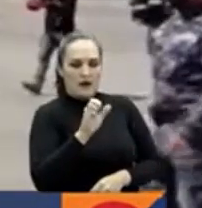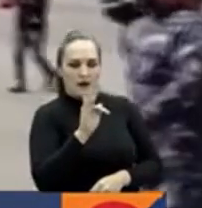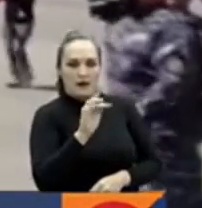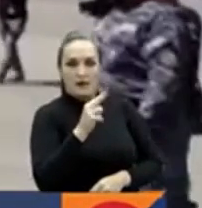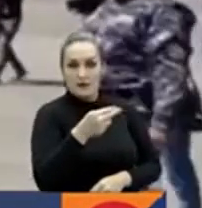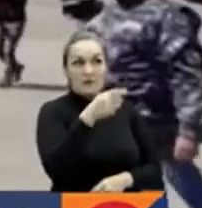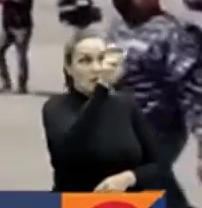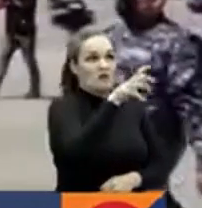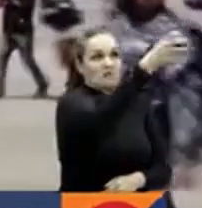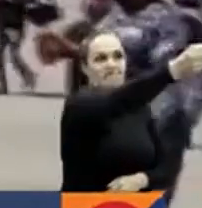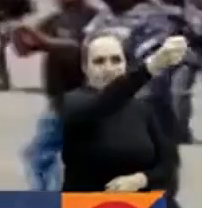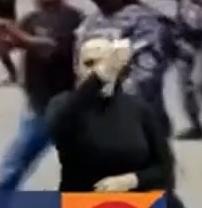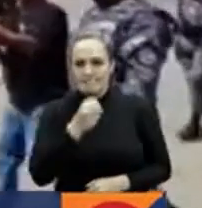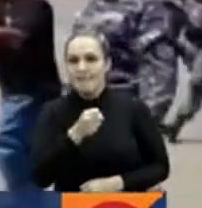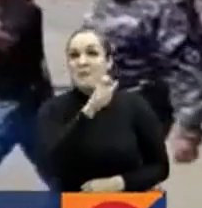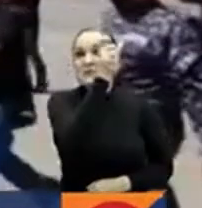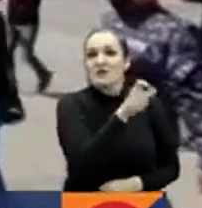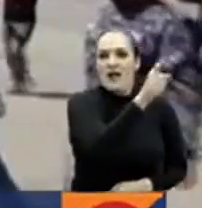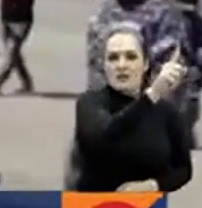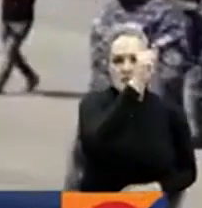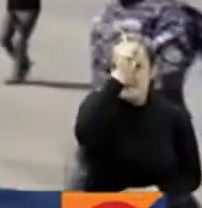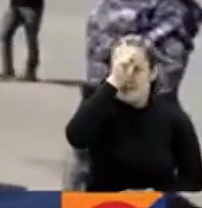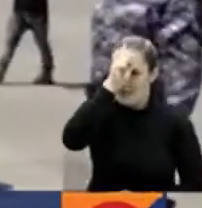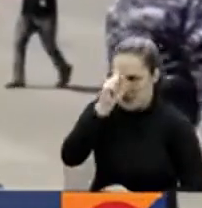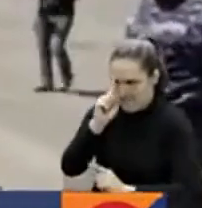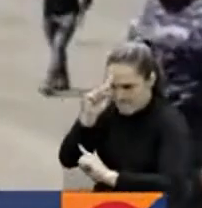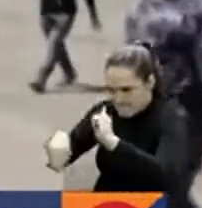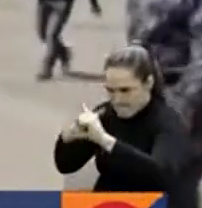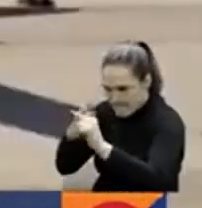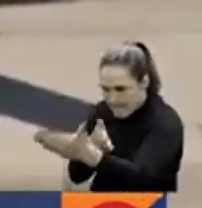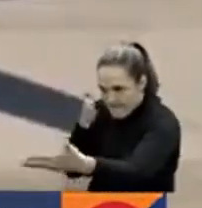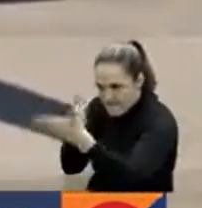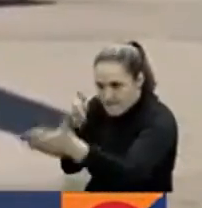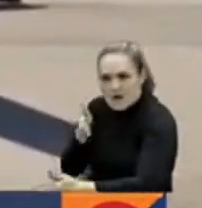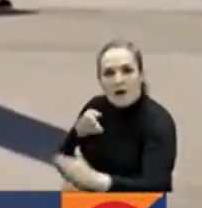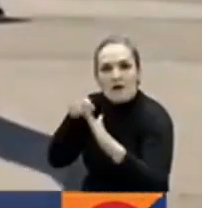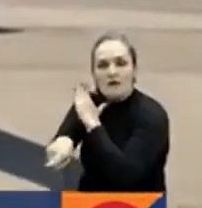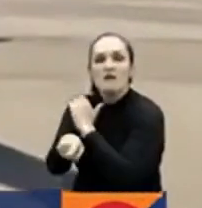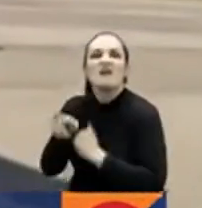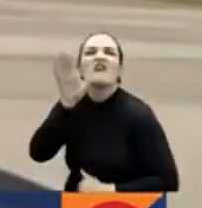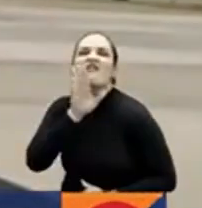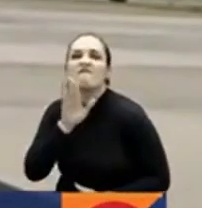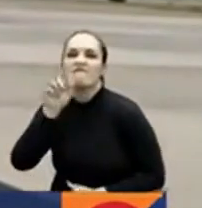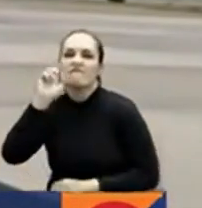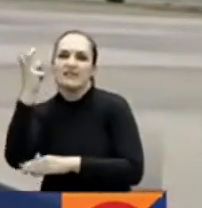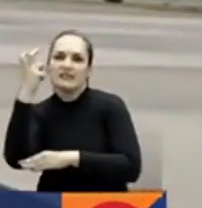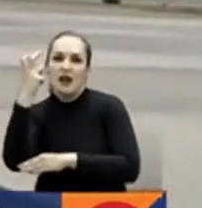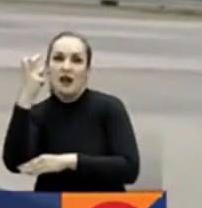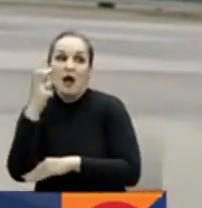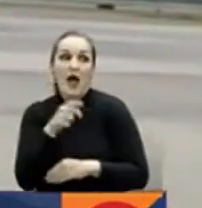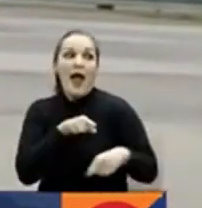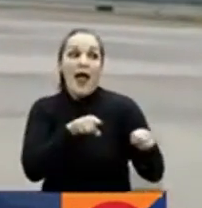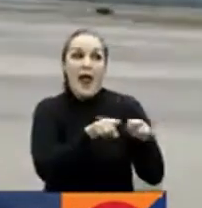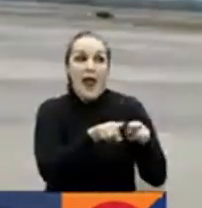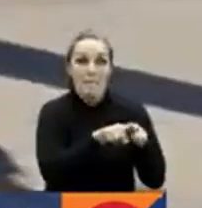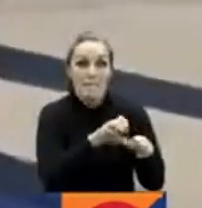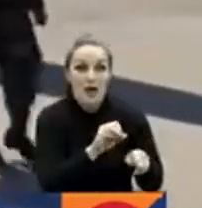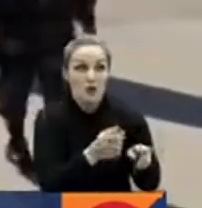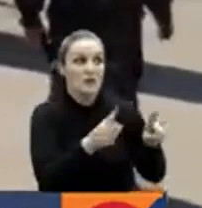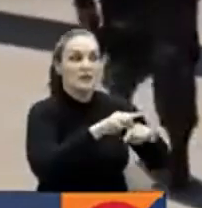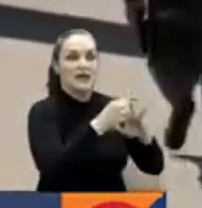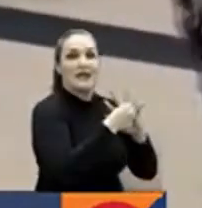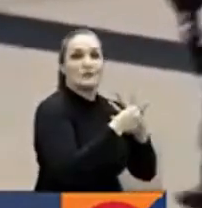autoridades, el cerebro del prank criminal contra el fiscal, en el que habrían participado su hermano y su esposo, también